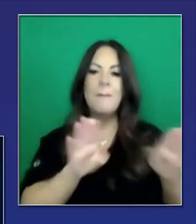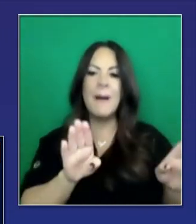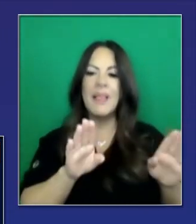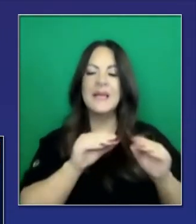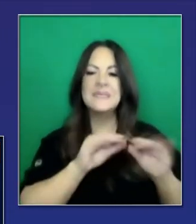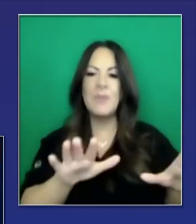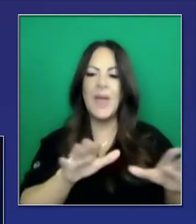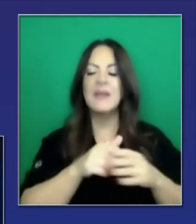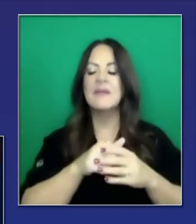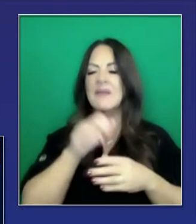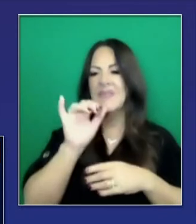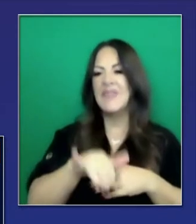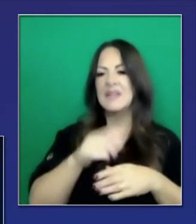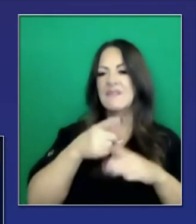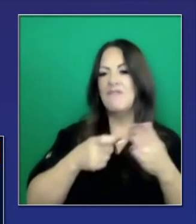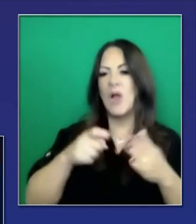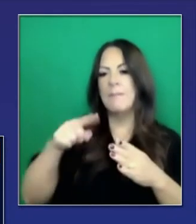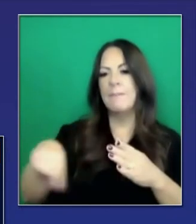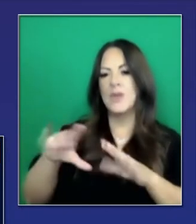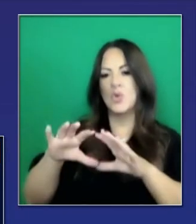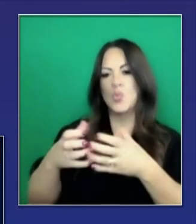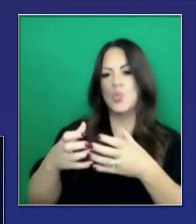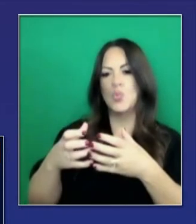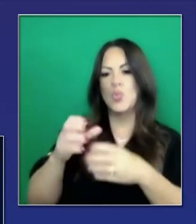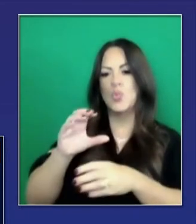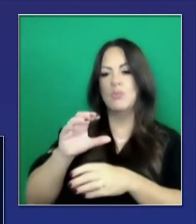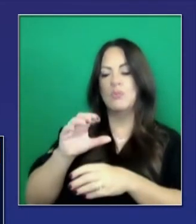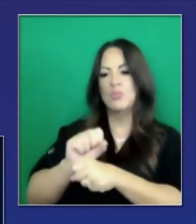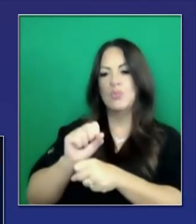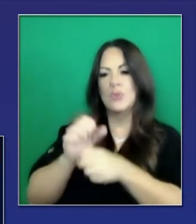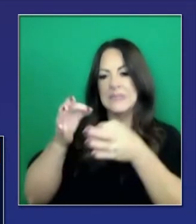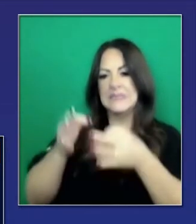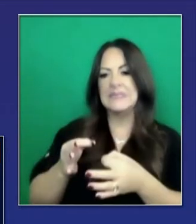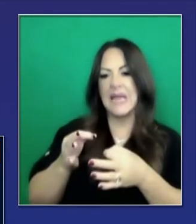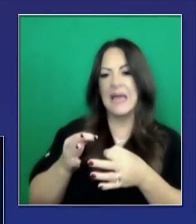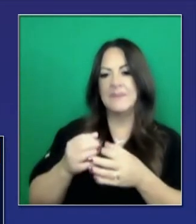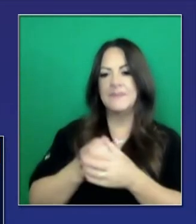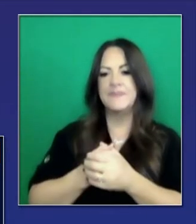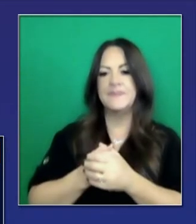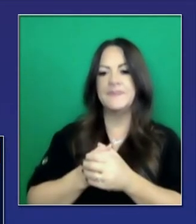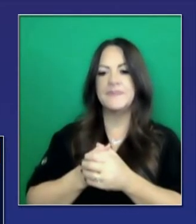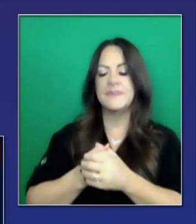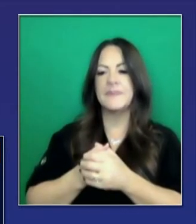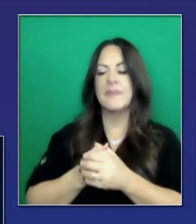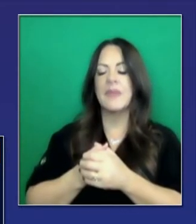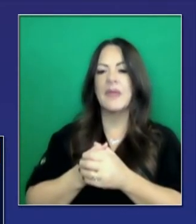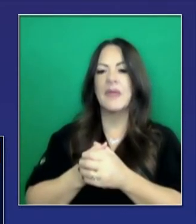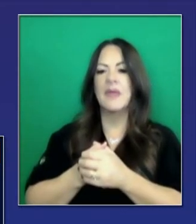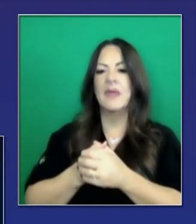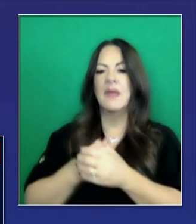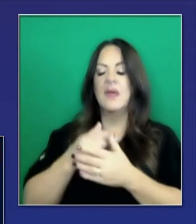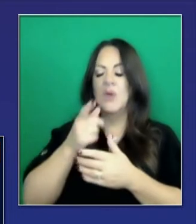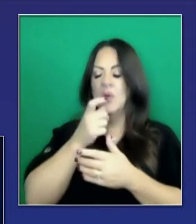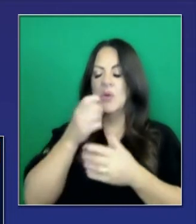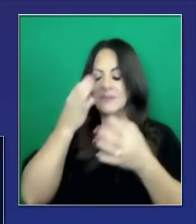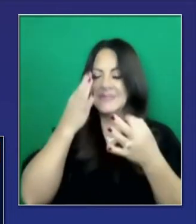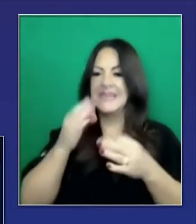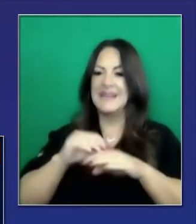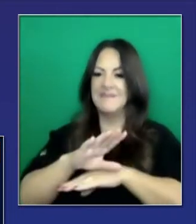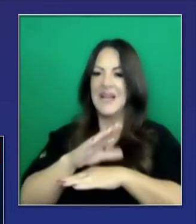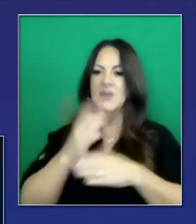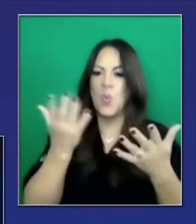transmisión de la enfermedad. Con quien trabajan ellos. Esa la parte del valor